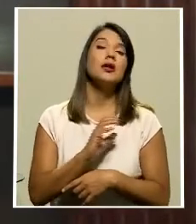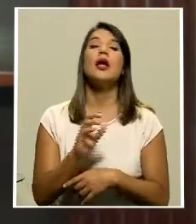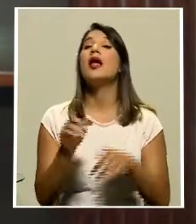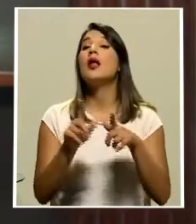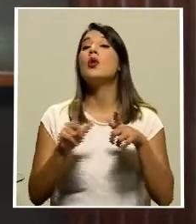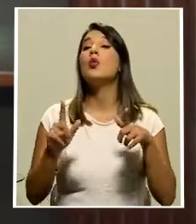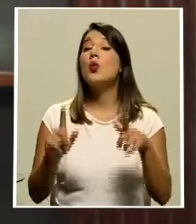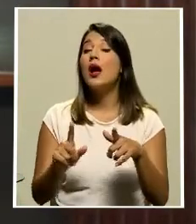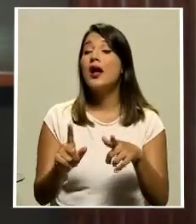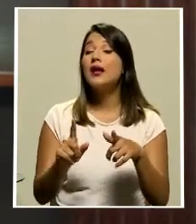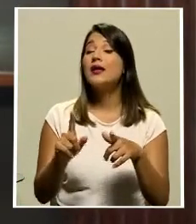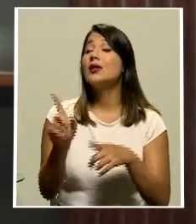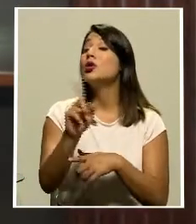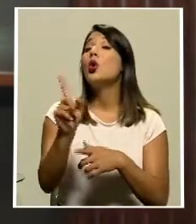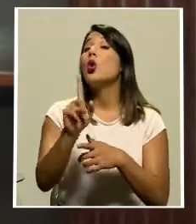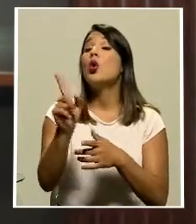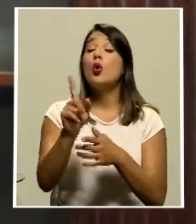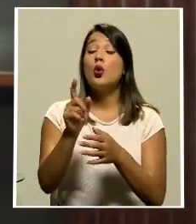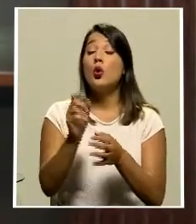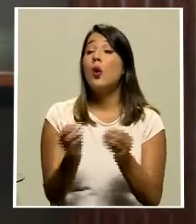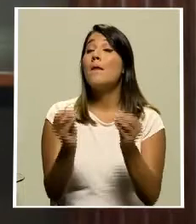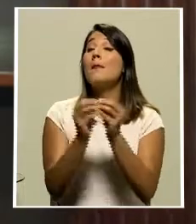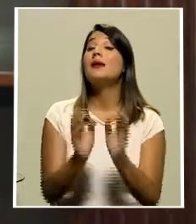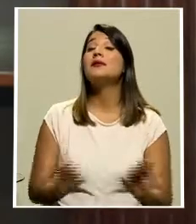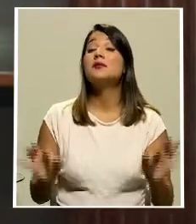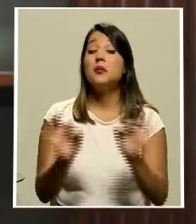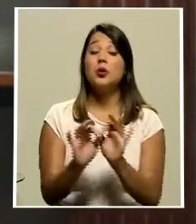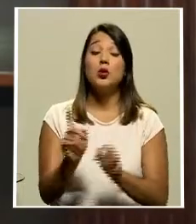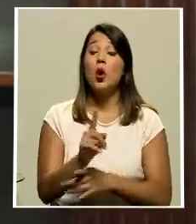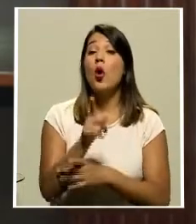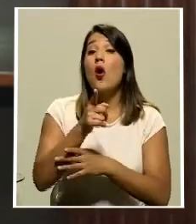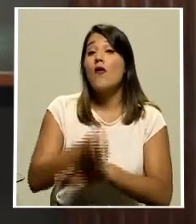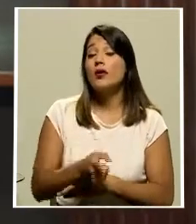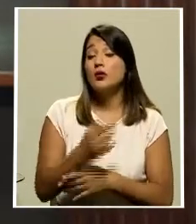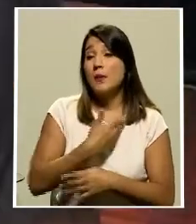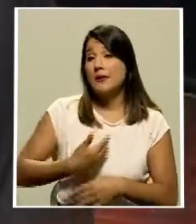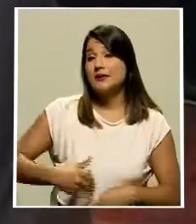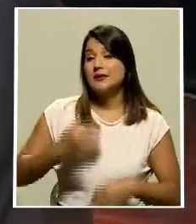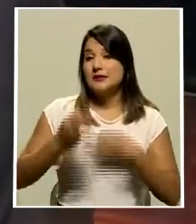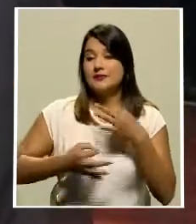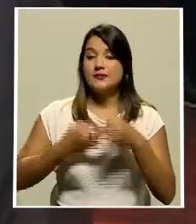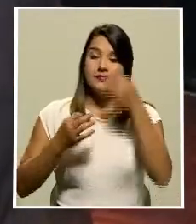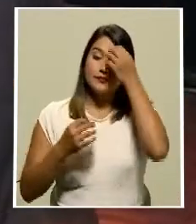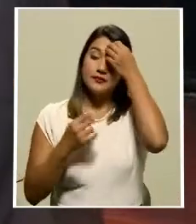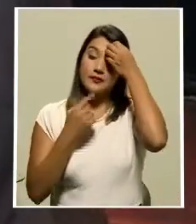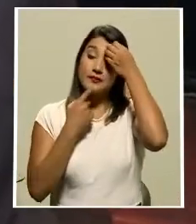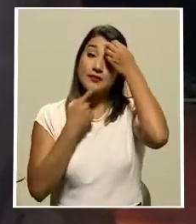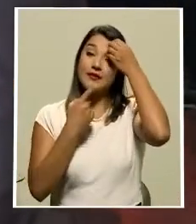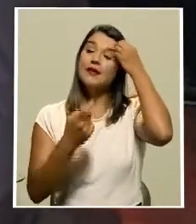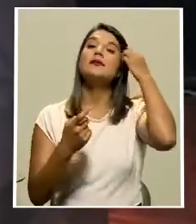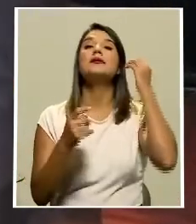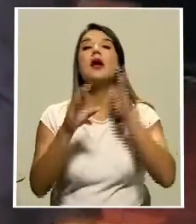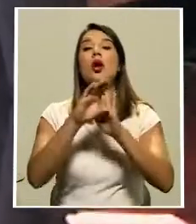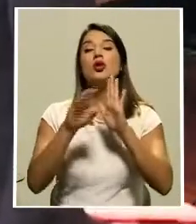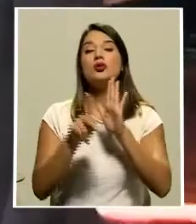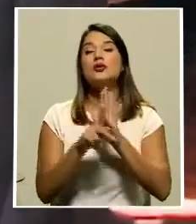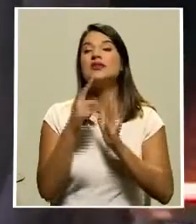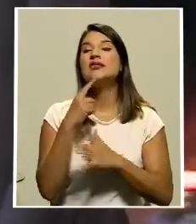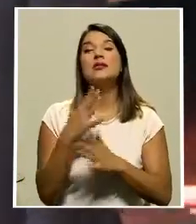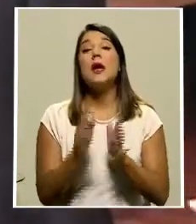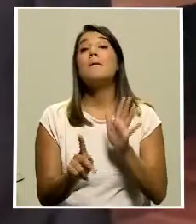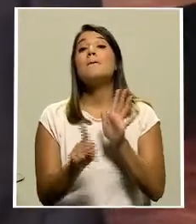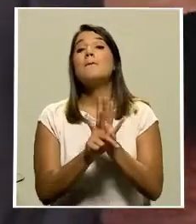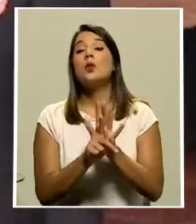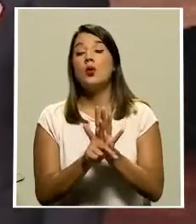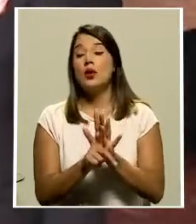importante es simplemente la obligación del presidente de rendir cuentas Bolio aseguró que la constitución lo que prohíbe es